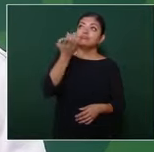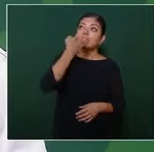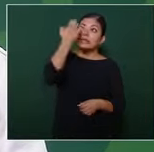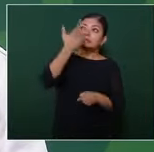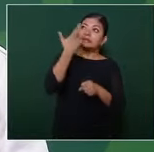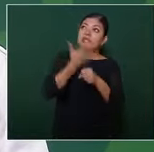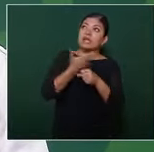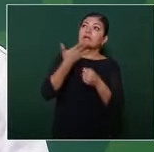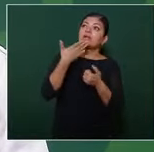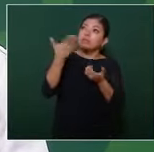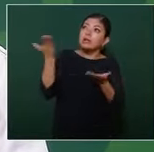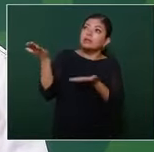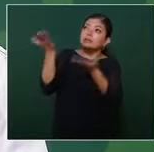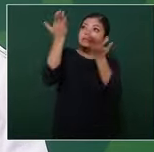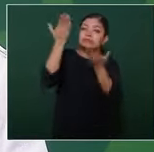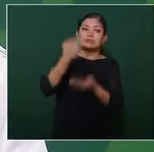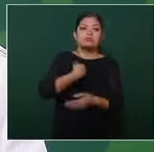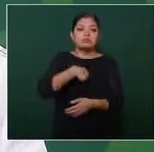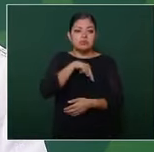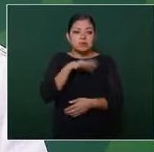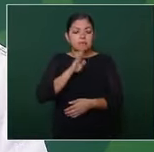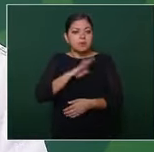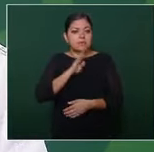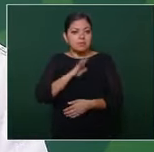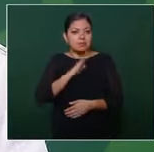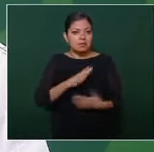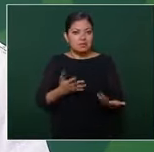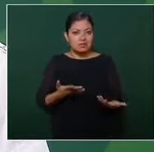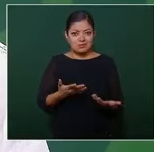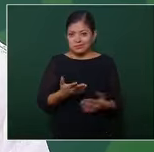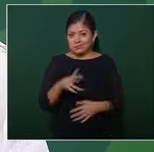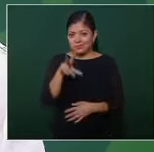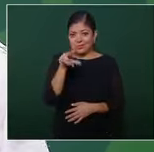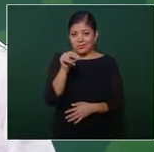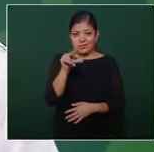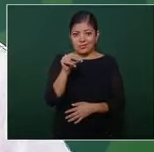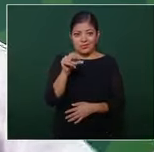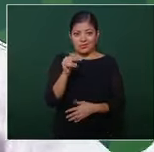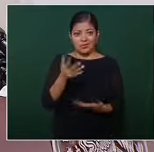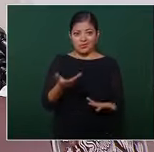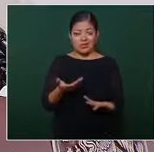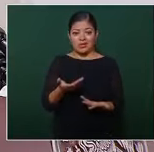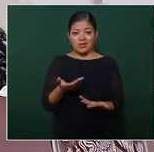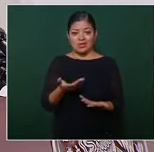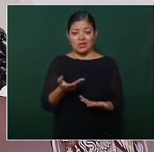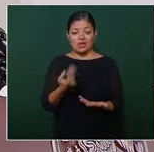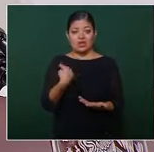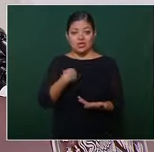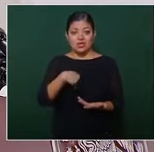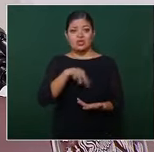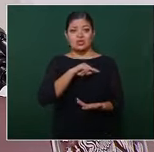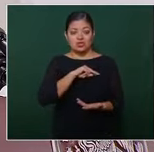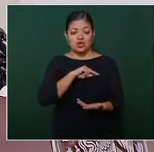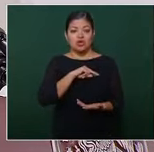vaya mal a nosotros no vamos nosotros a seguir con la política